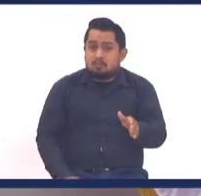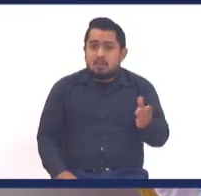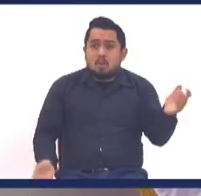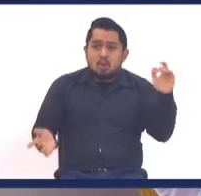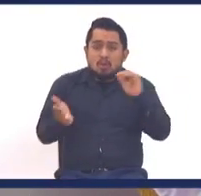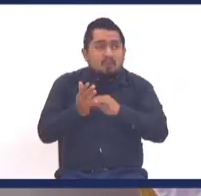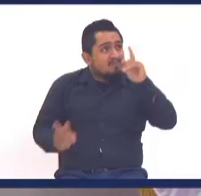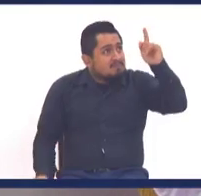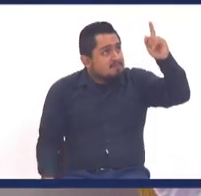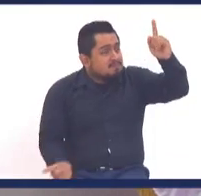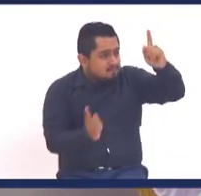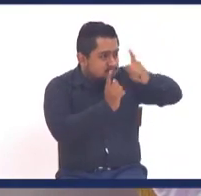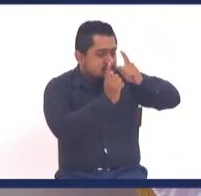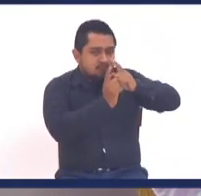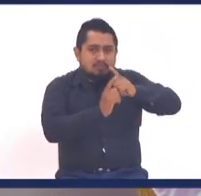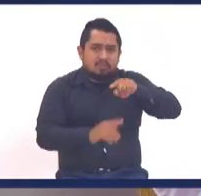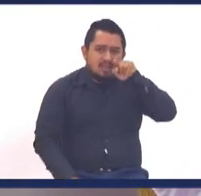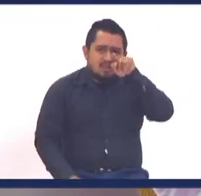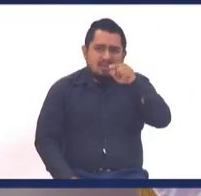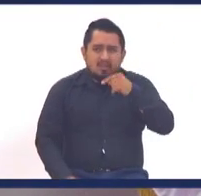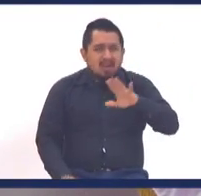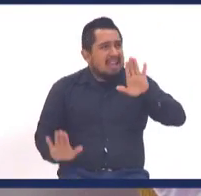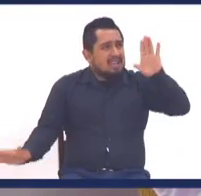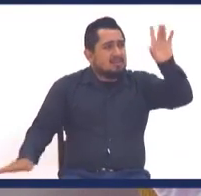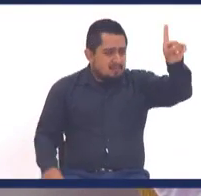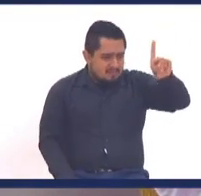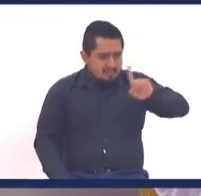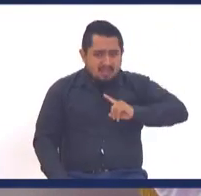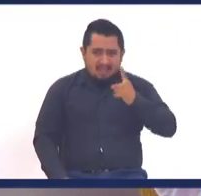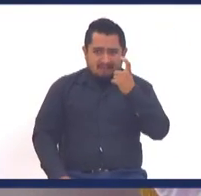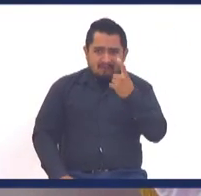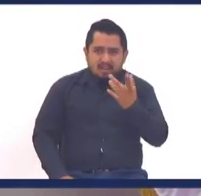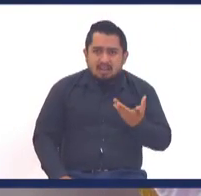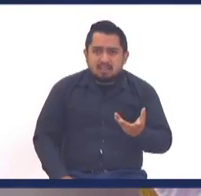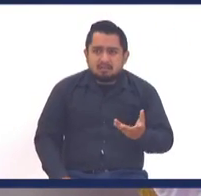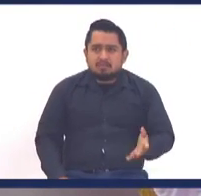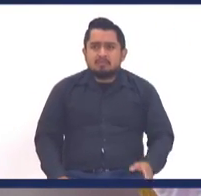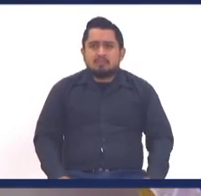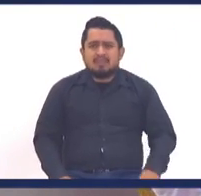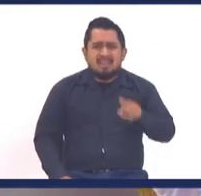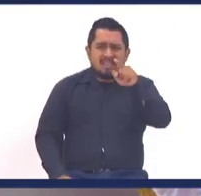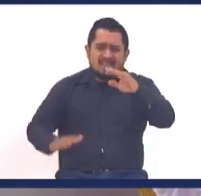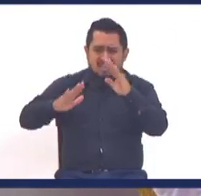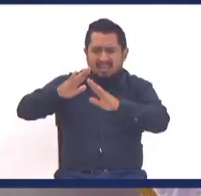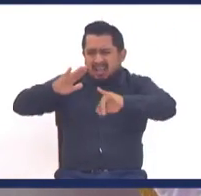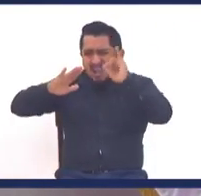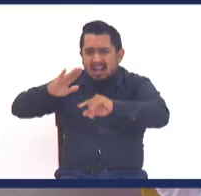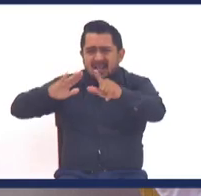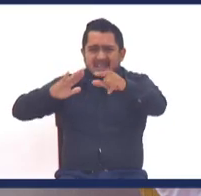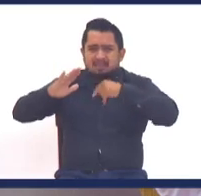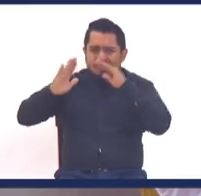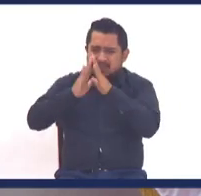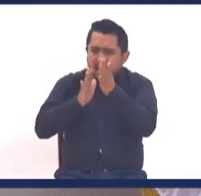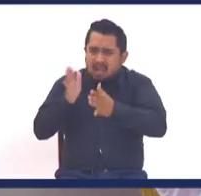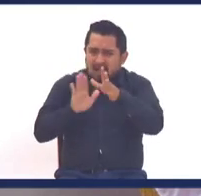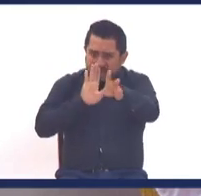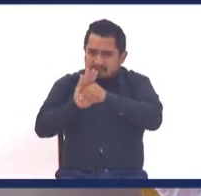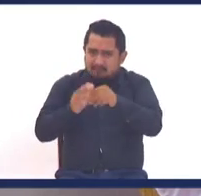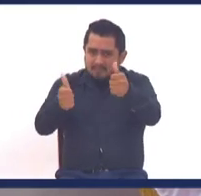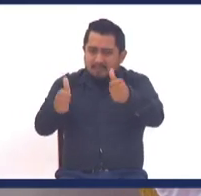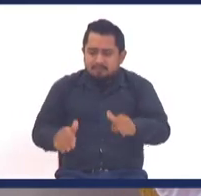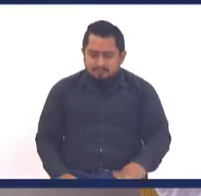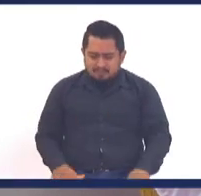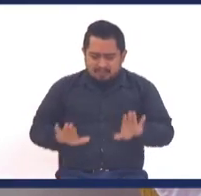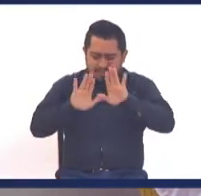hoy, al conocimiento de Él, si usted nunca ha invitado a Jesús, a ser su Señor y Salvador, ahí donde usted está, ore conmigo, de la siguiente manera,